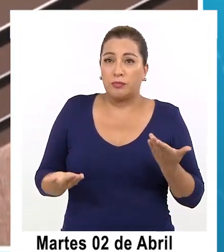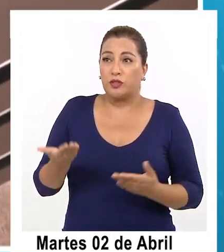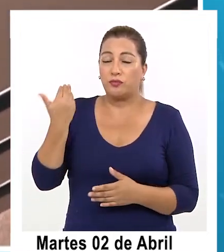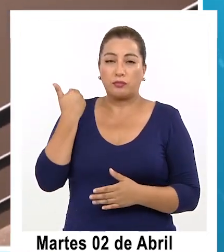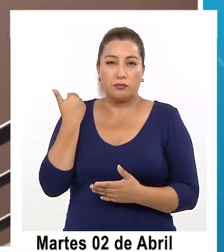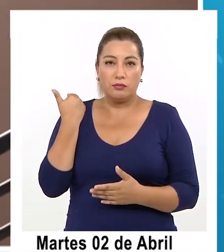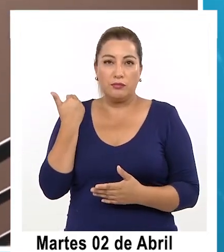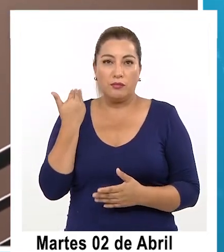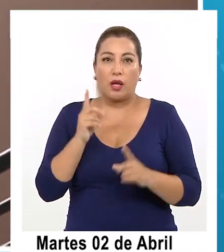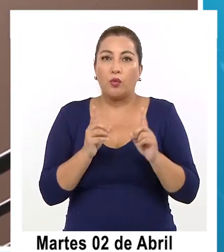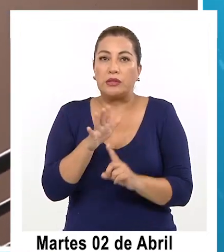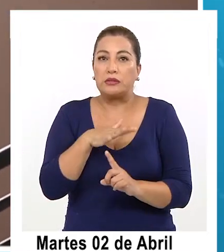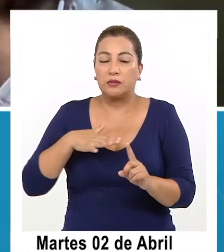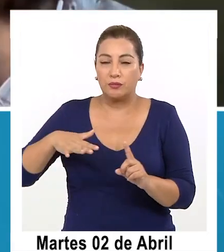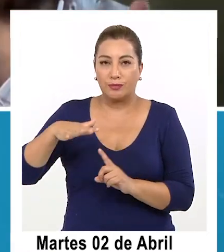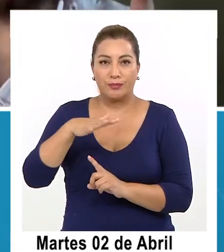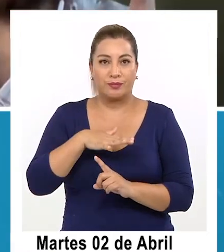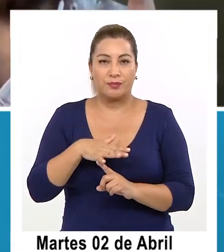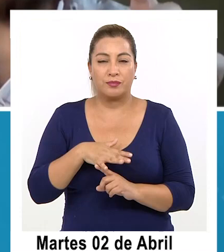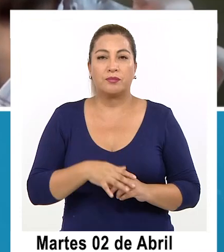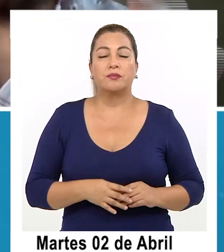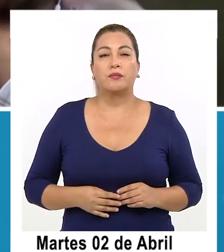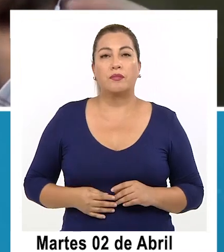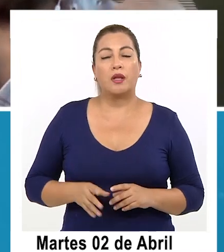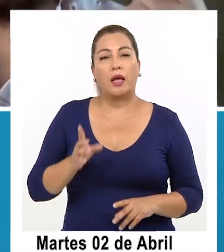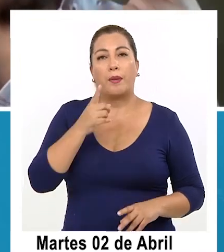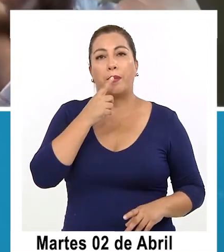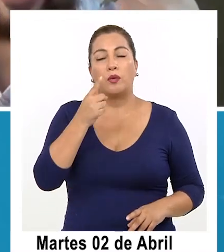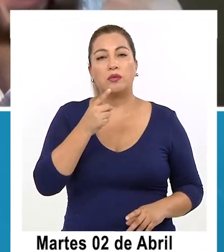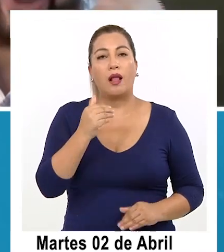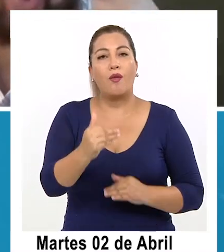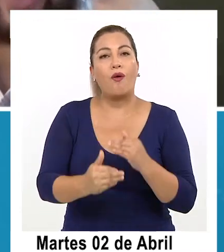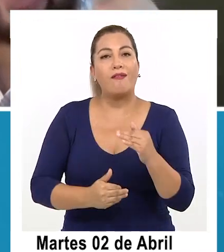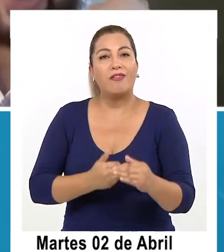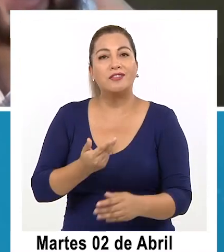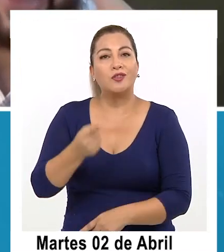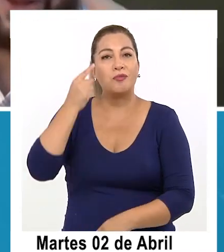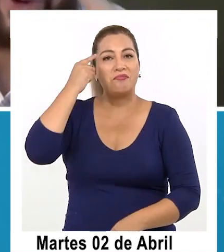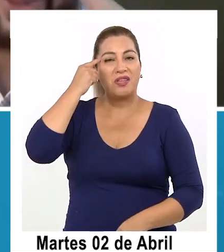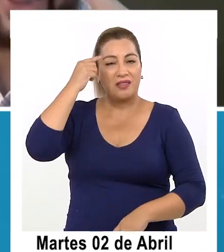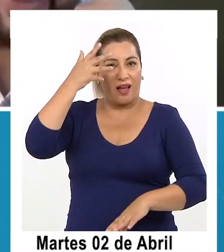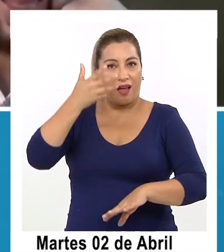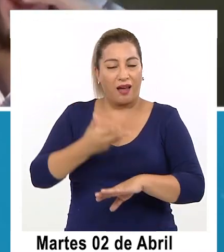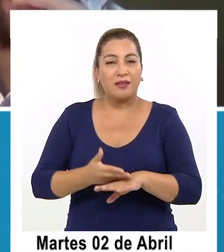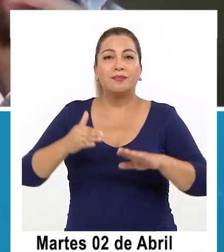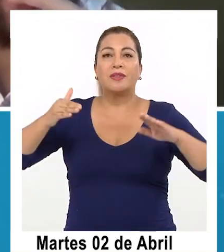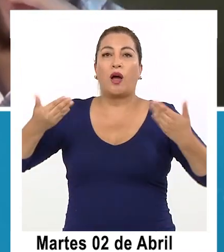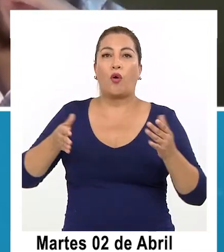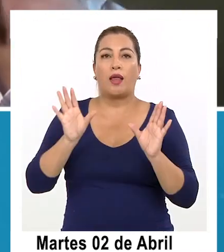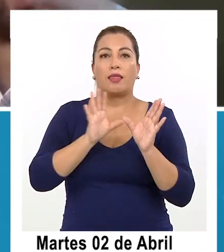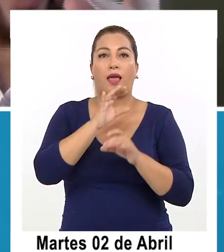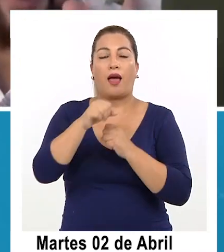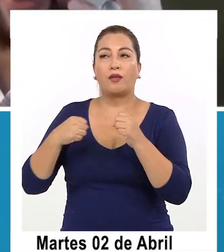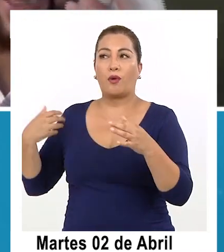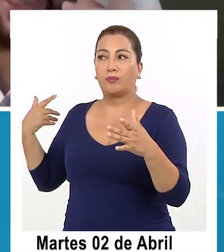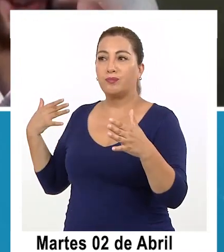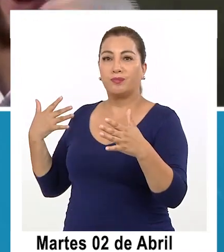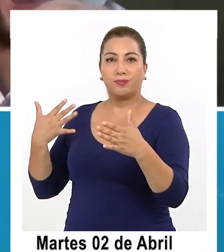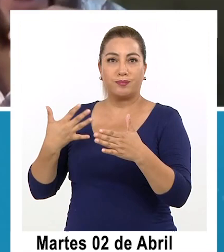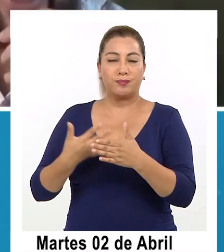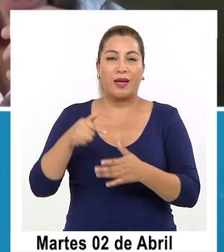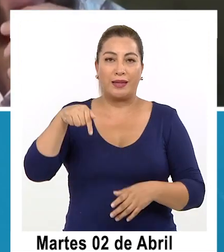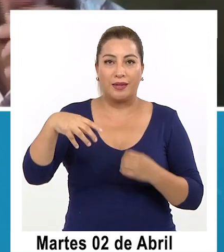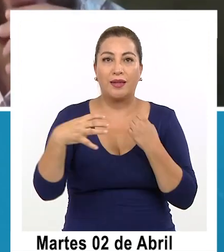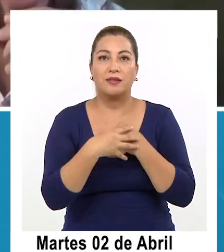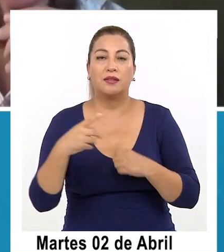algún evento de de corte de agua ¿Cuáles son los avances que crees tú que se han dado en diez años en justamente en la